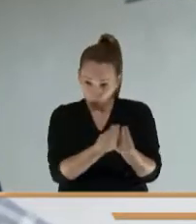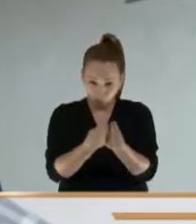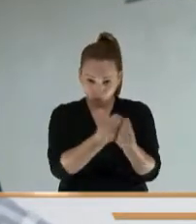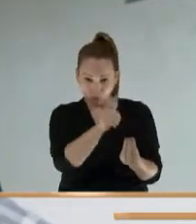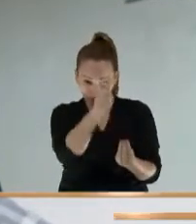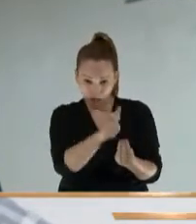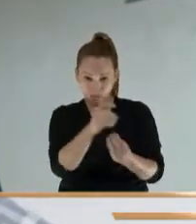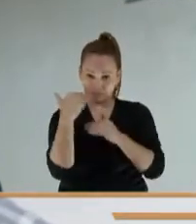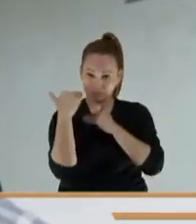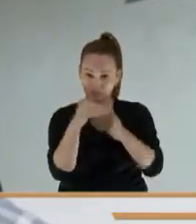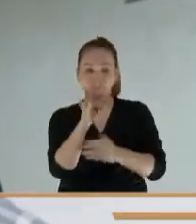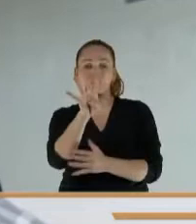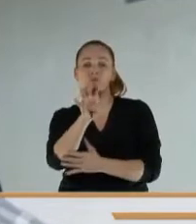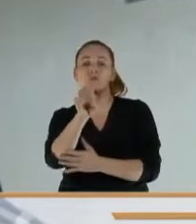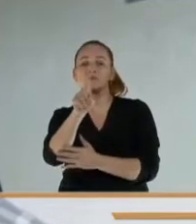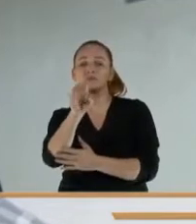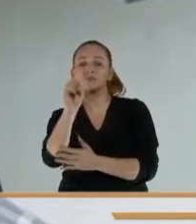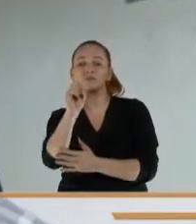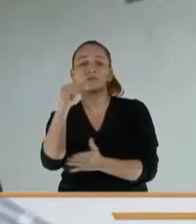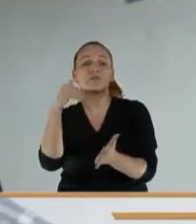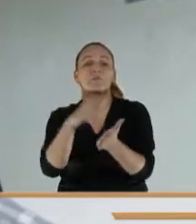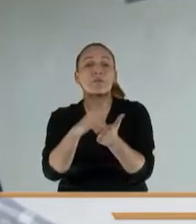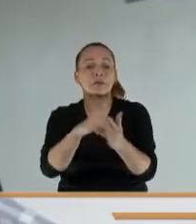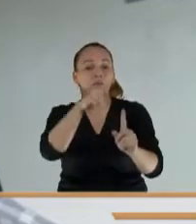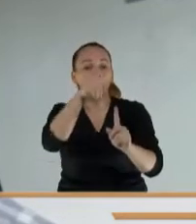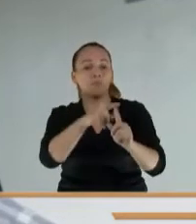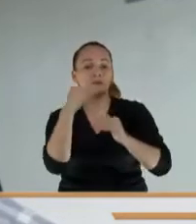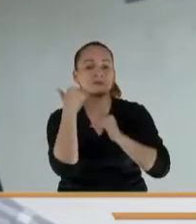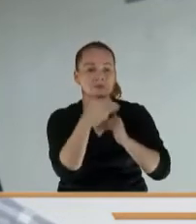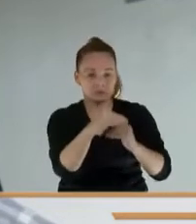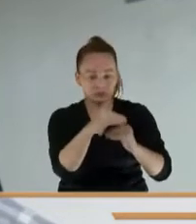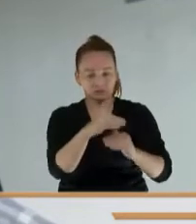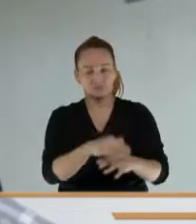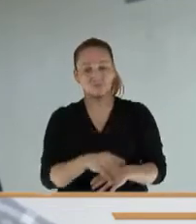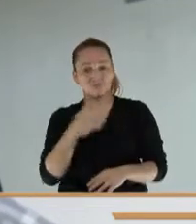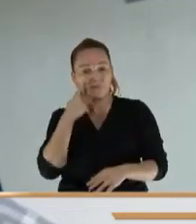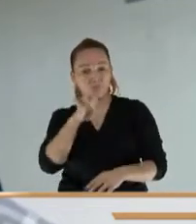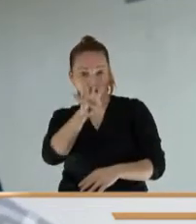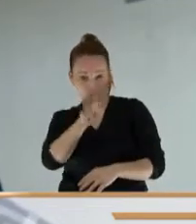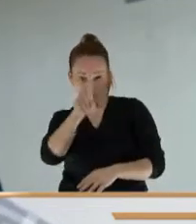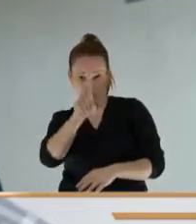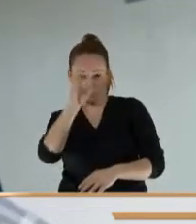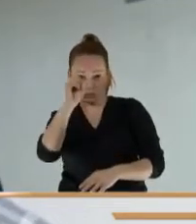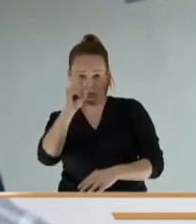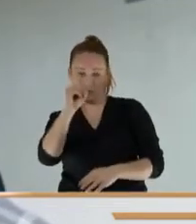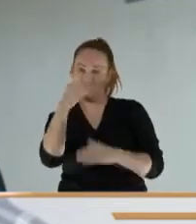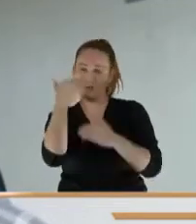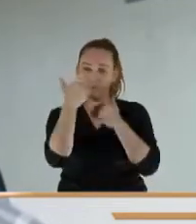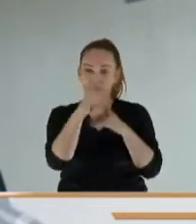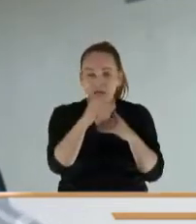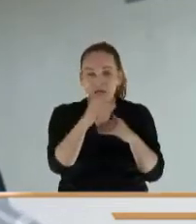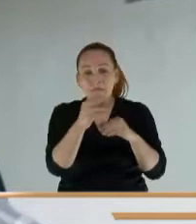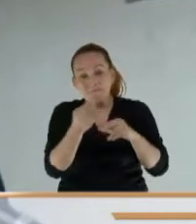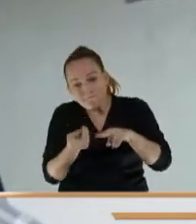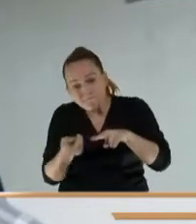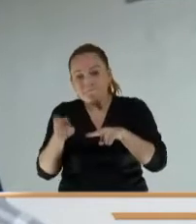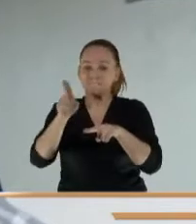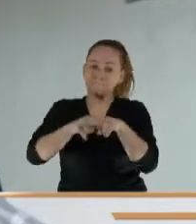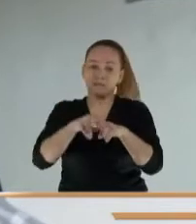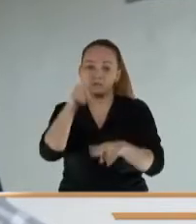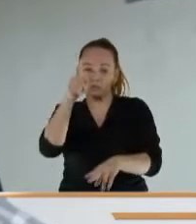960 mil pesos. De los 960 mil pesos pasarían a ganar 1 millón